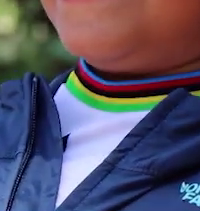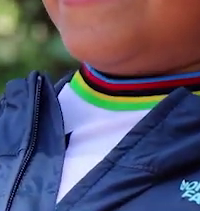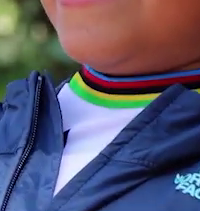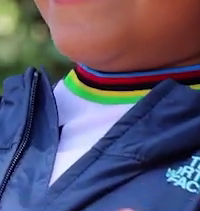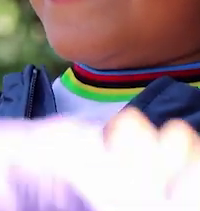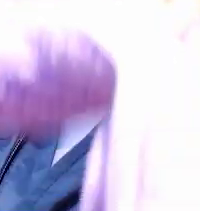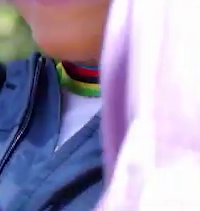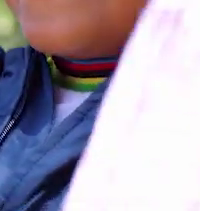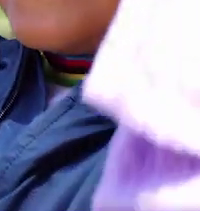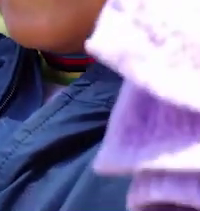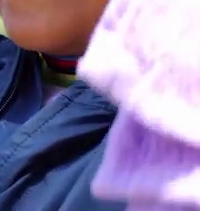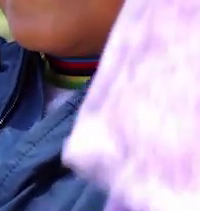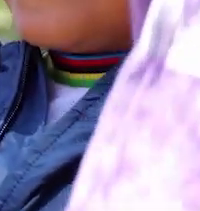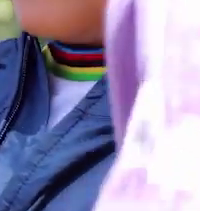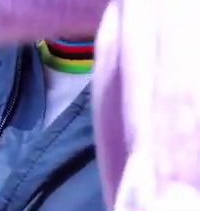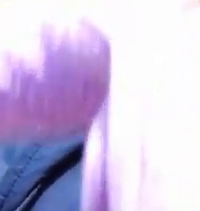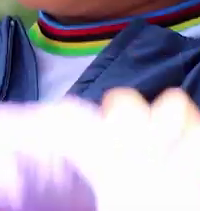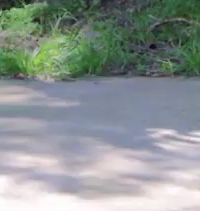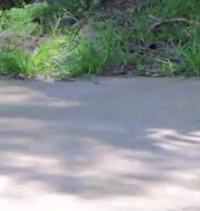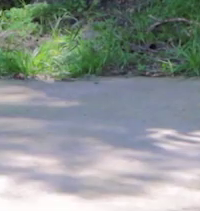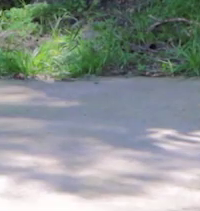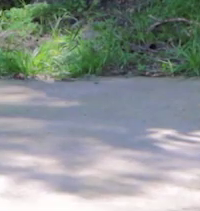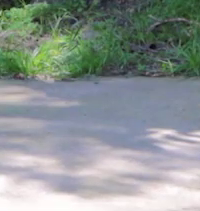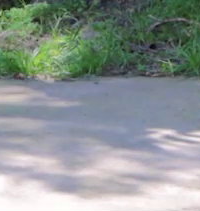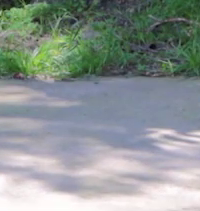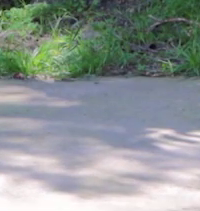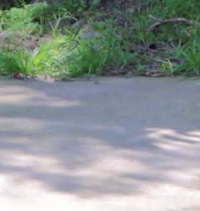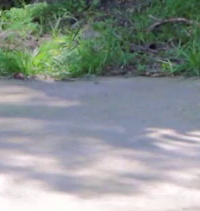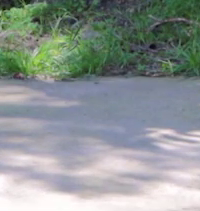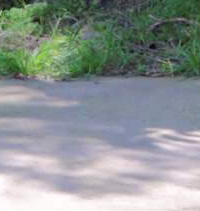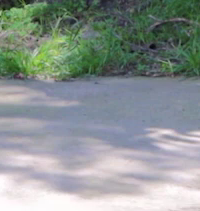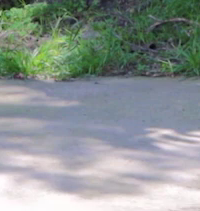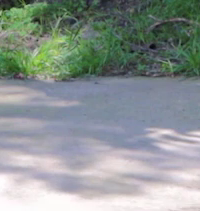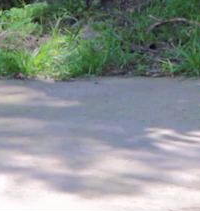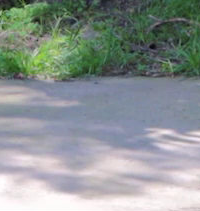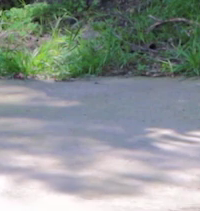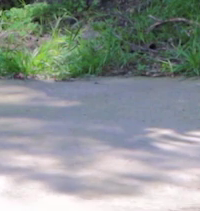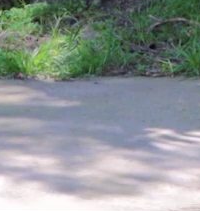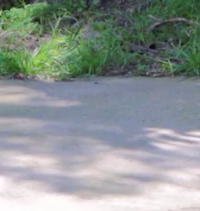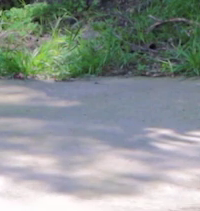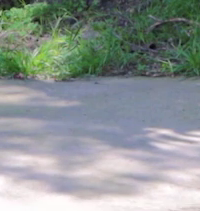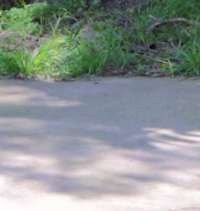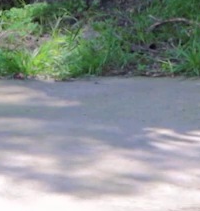una vez más. Bajamos a la altura de los hombros nada más. Bajamos